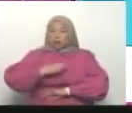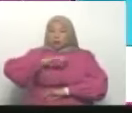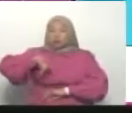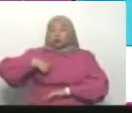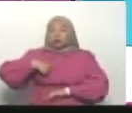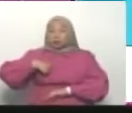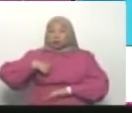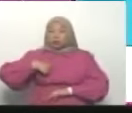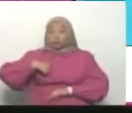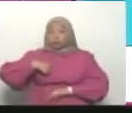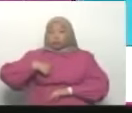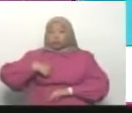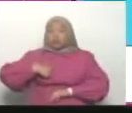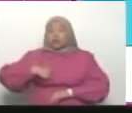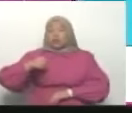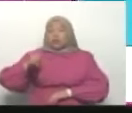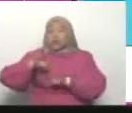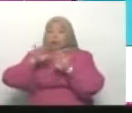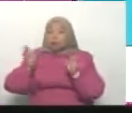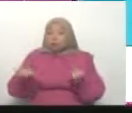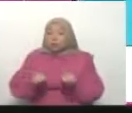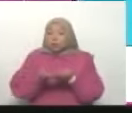salvemos el planeta